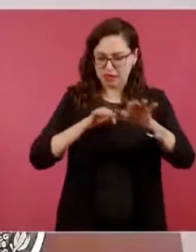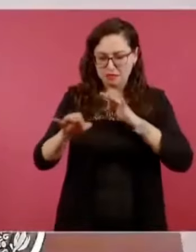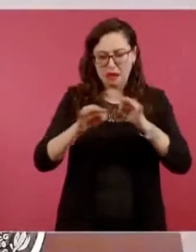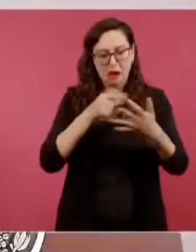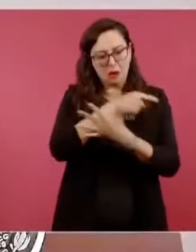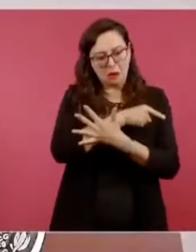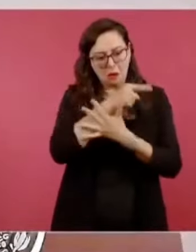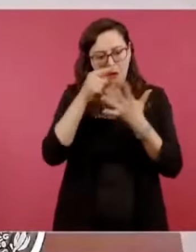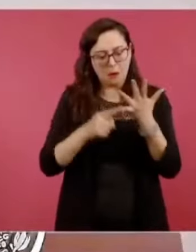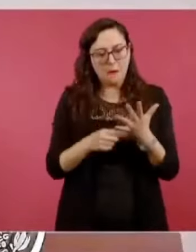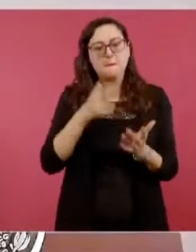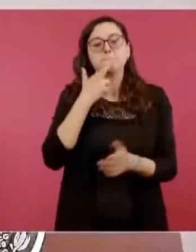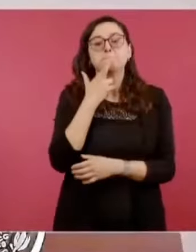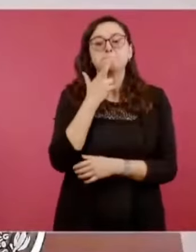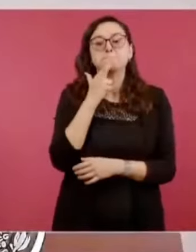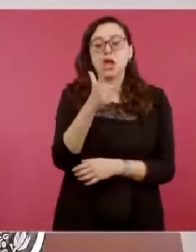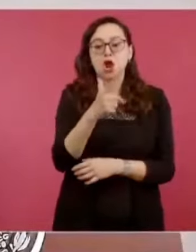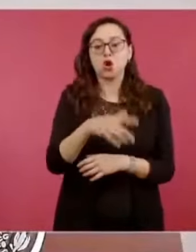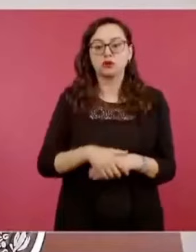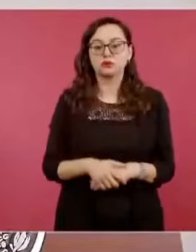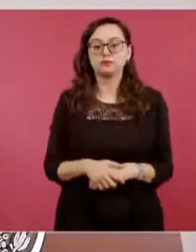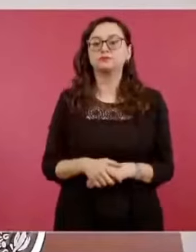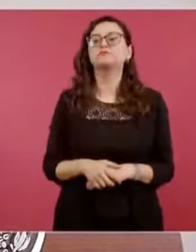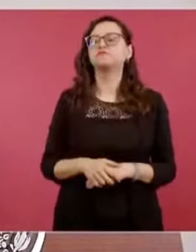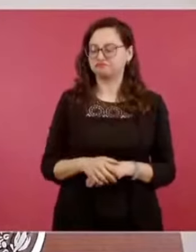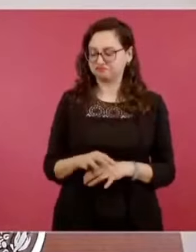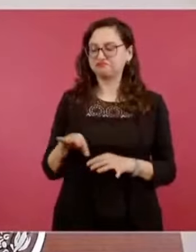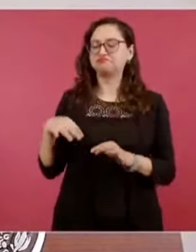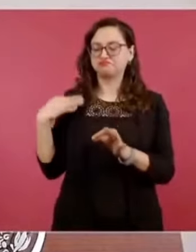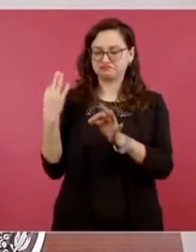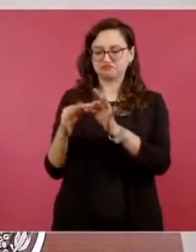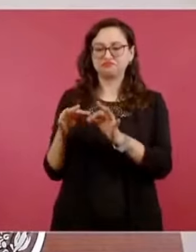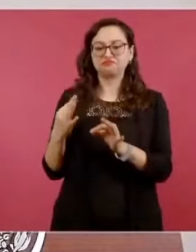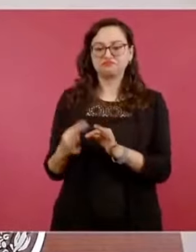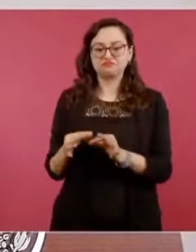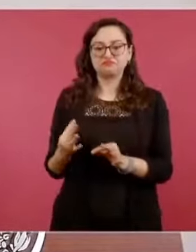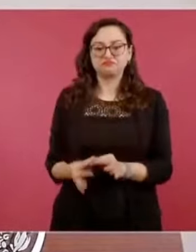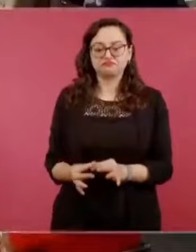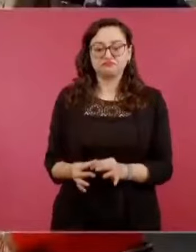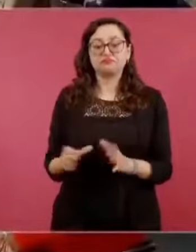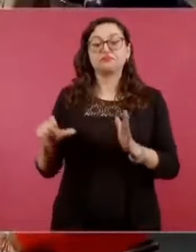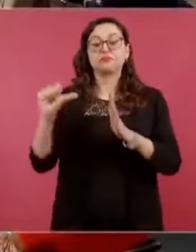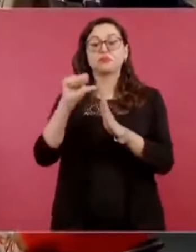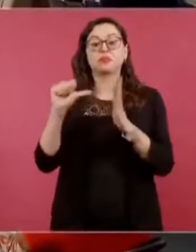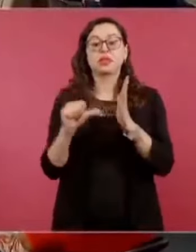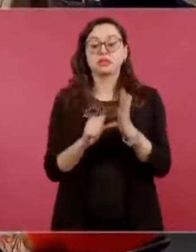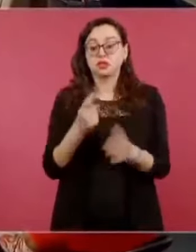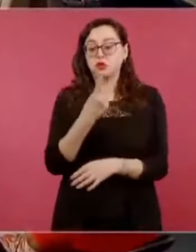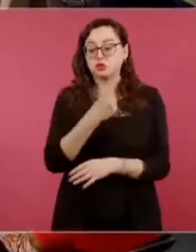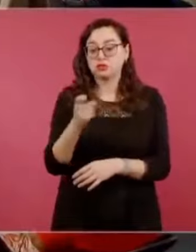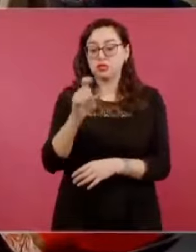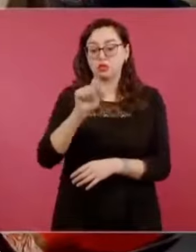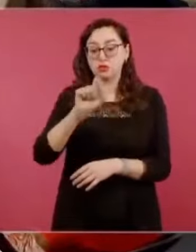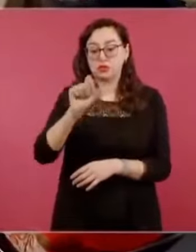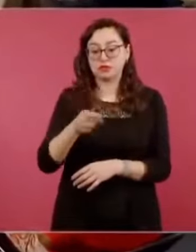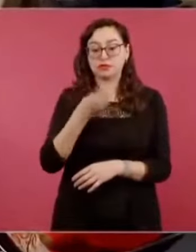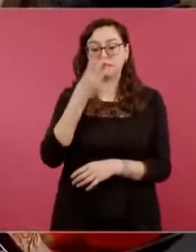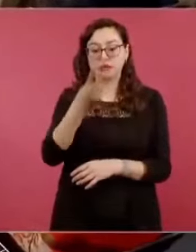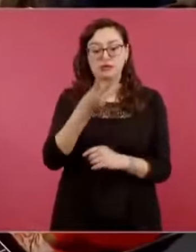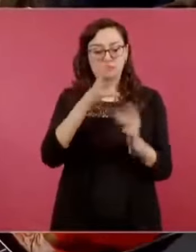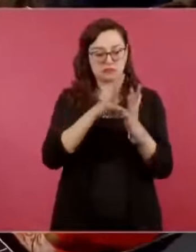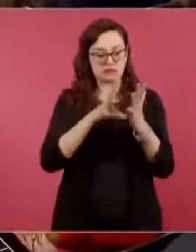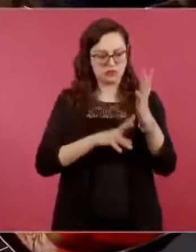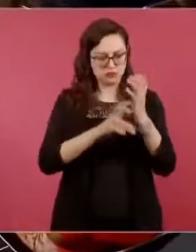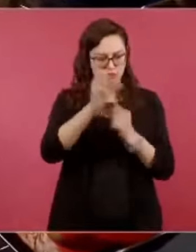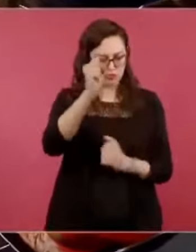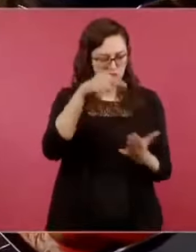acción en este terreno consistió en hacer realidad la letra del artículo 123 de